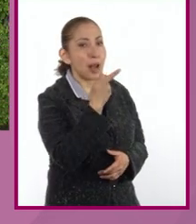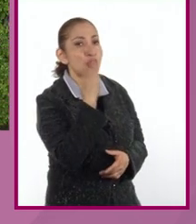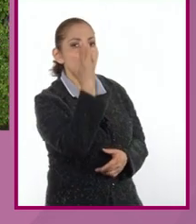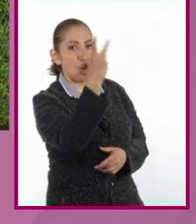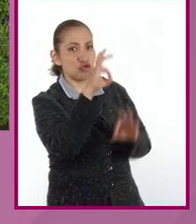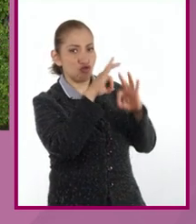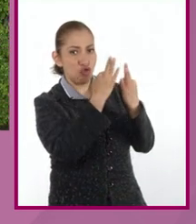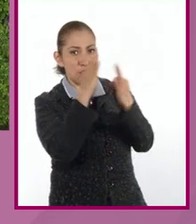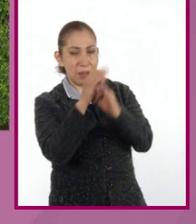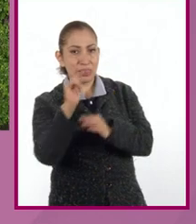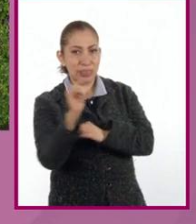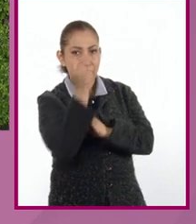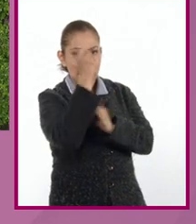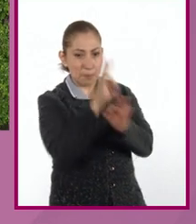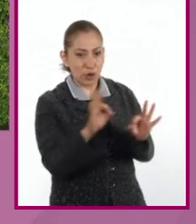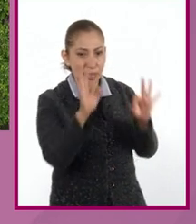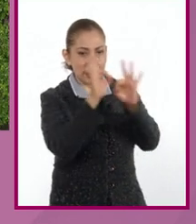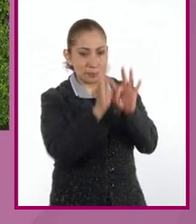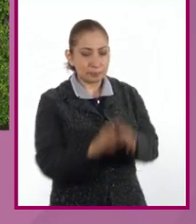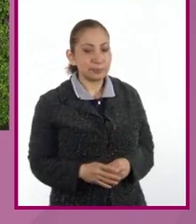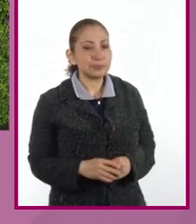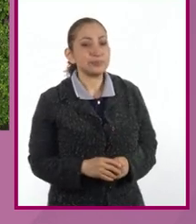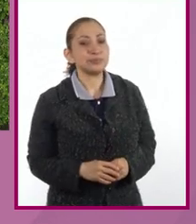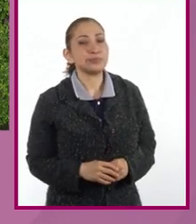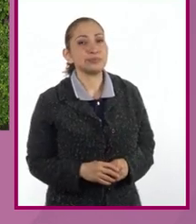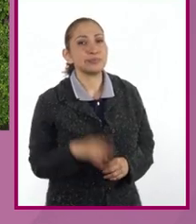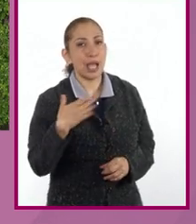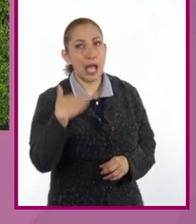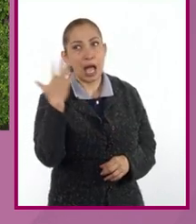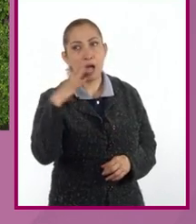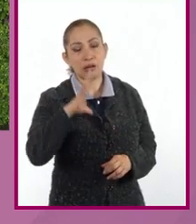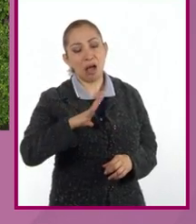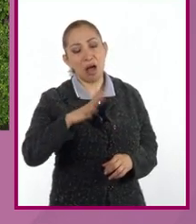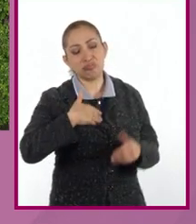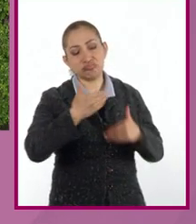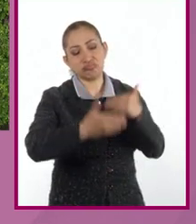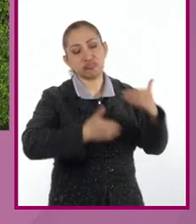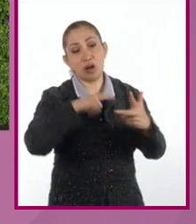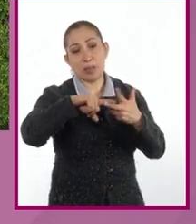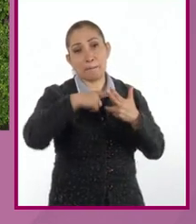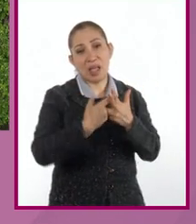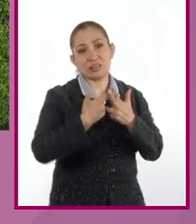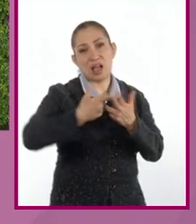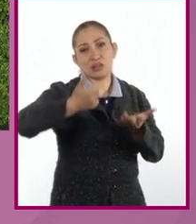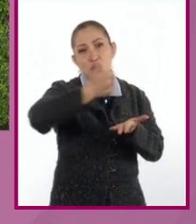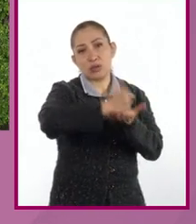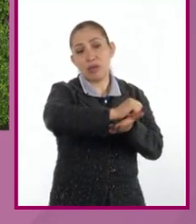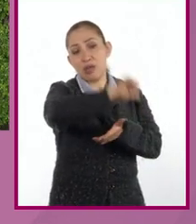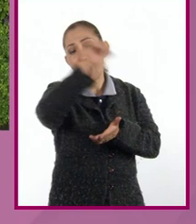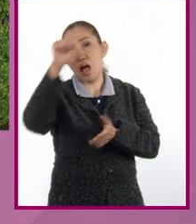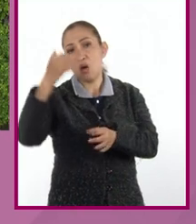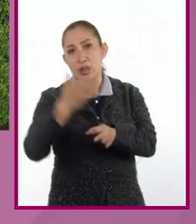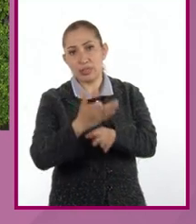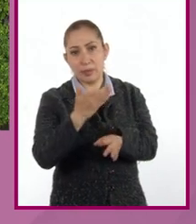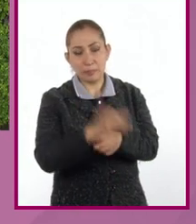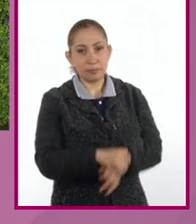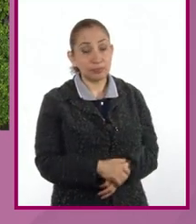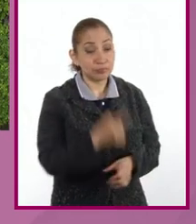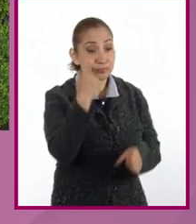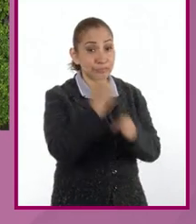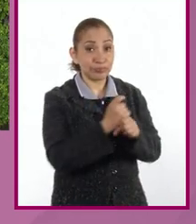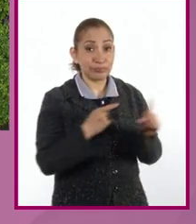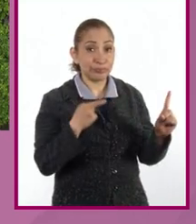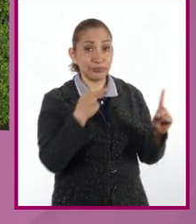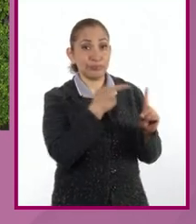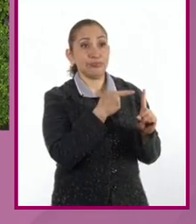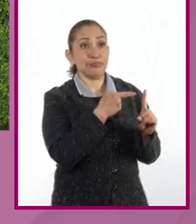de dos técnicas fundamentales, que han persistido desde el principio de la civilización hasta nuestros días. La primera,